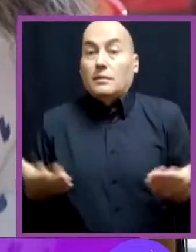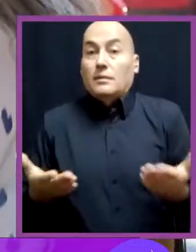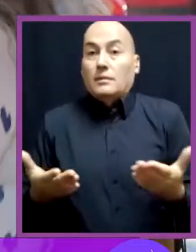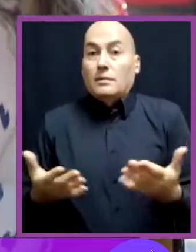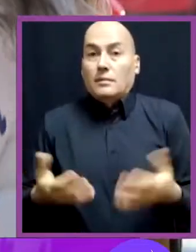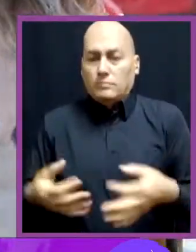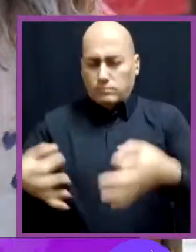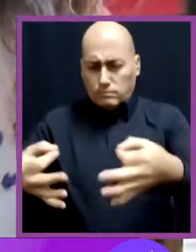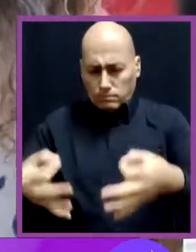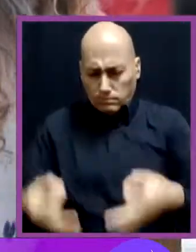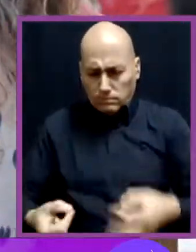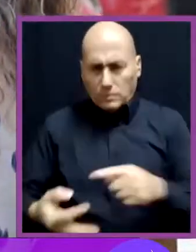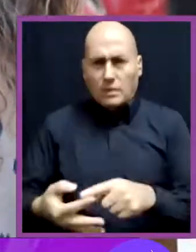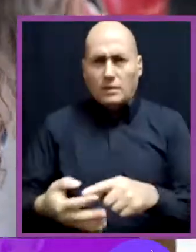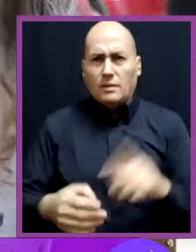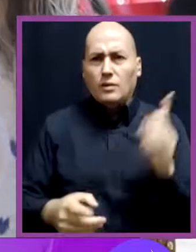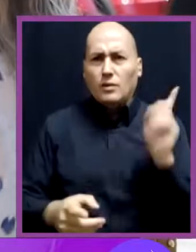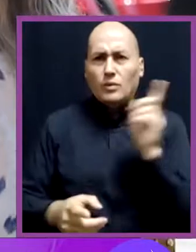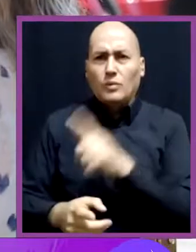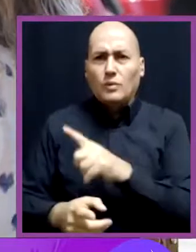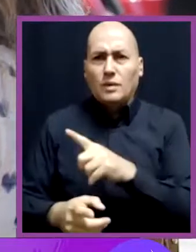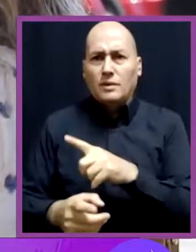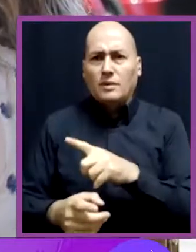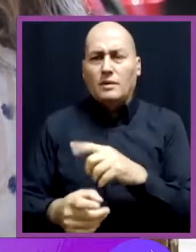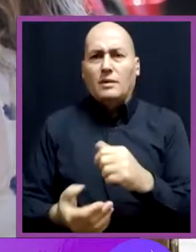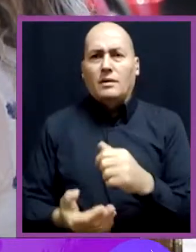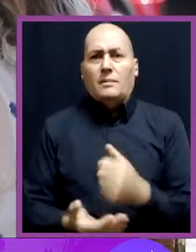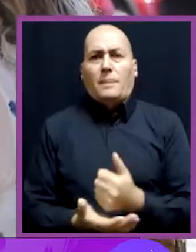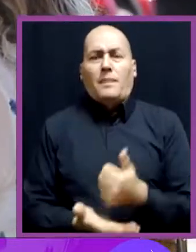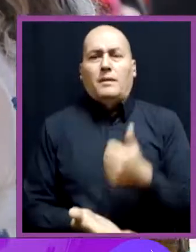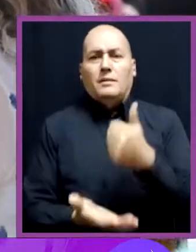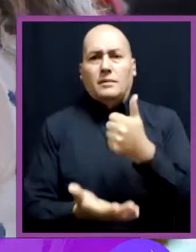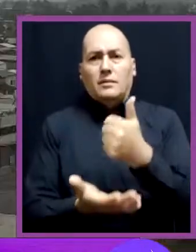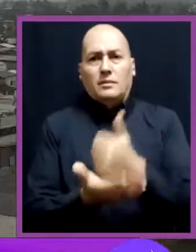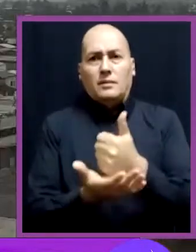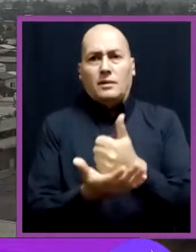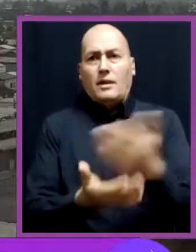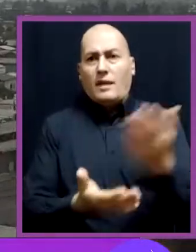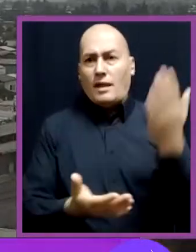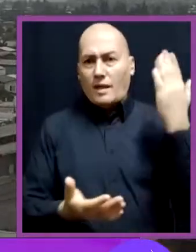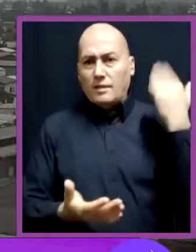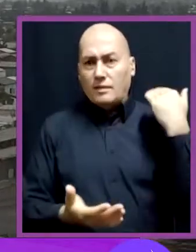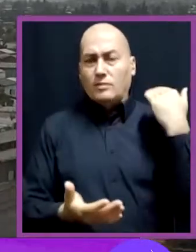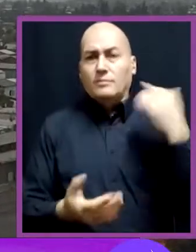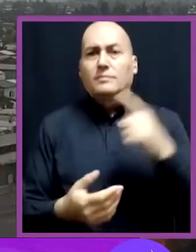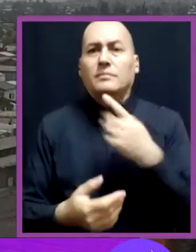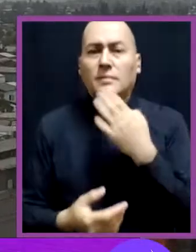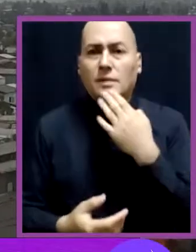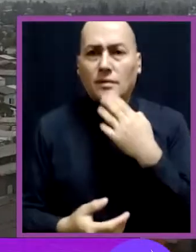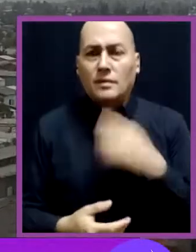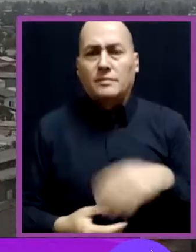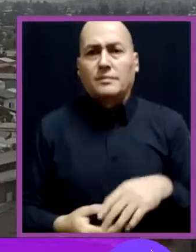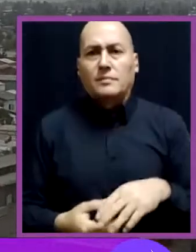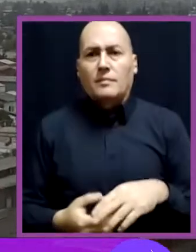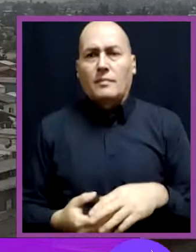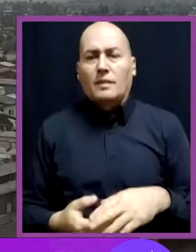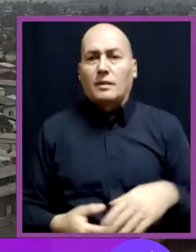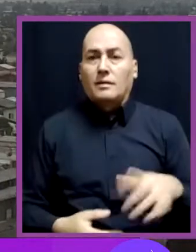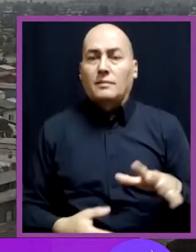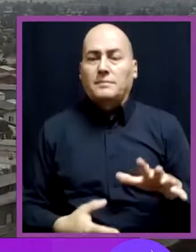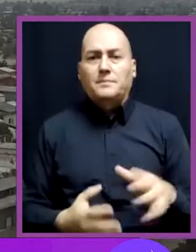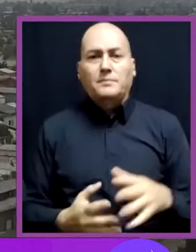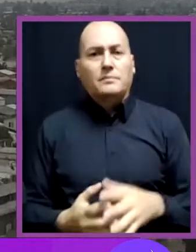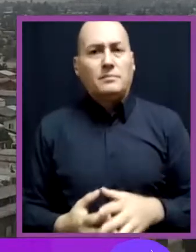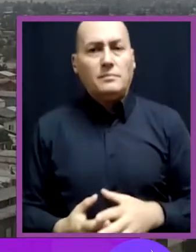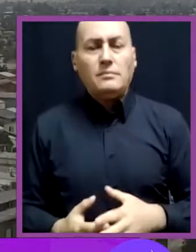una auditoría a las últimas gestiones municipales. San Bernardo es una comuna diversa y el gran valor